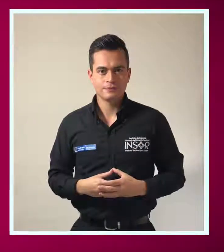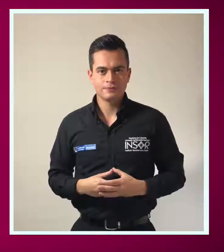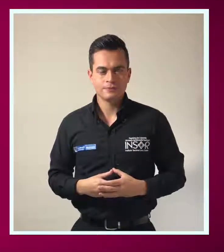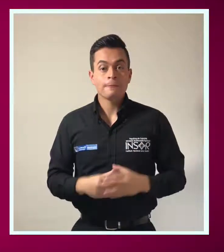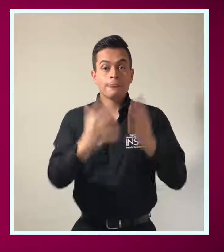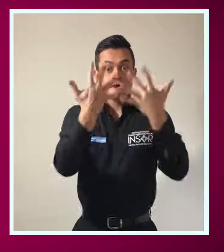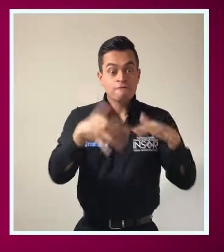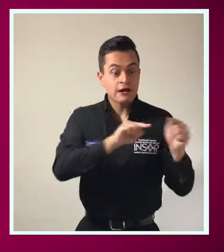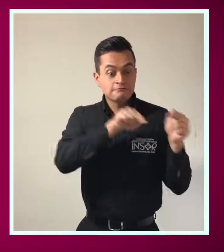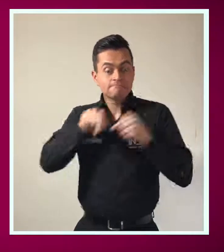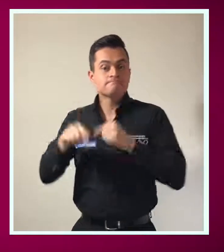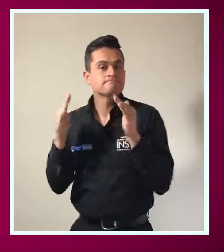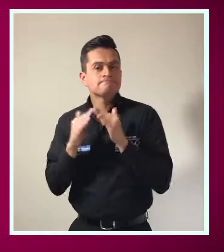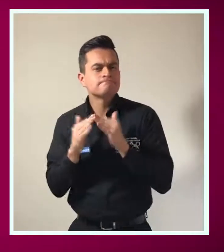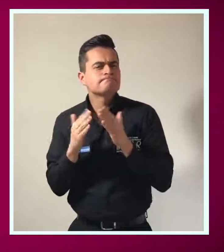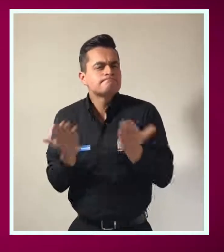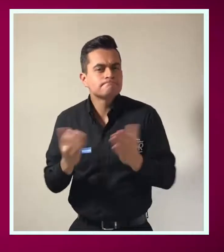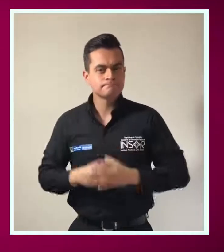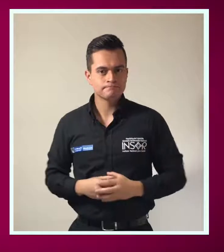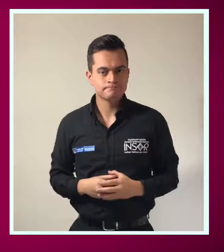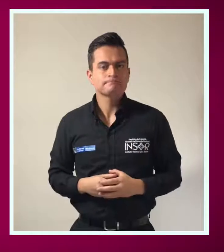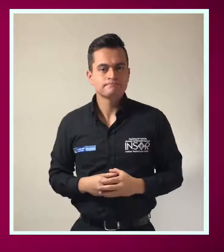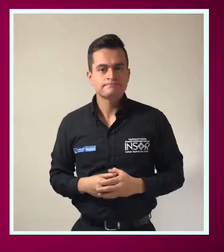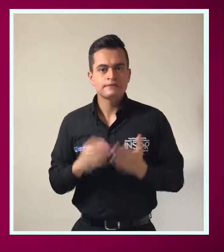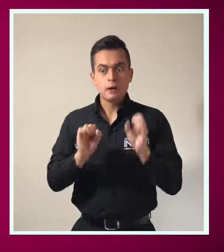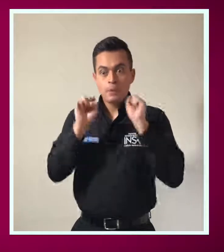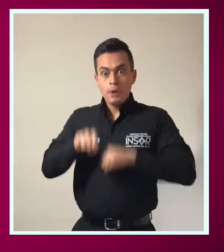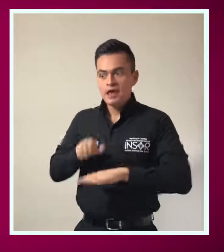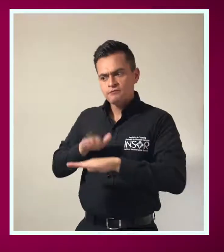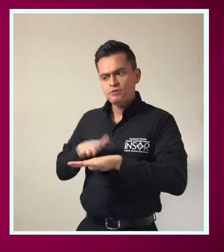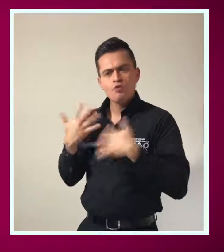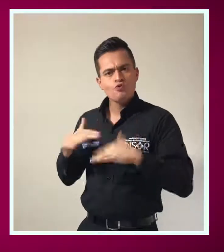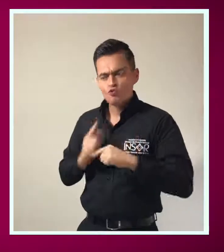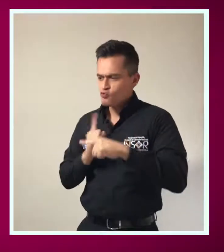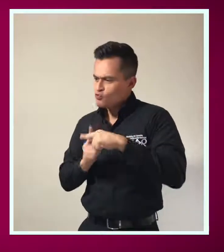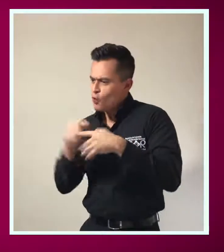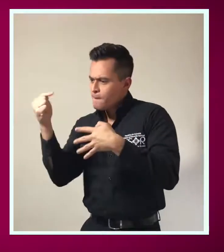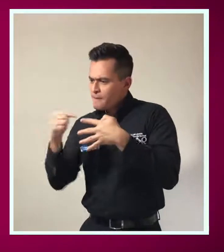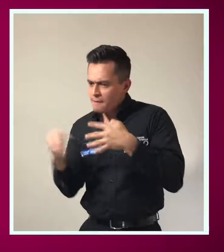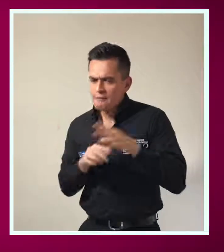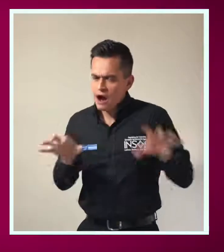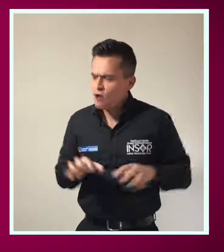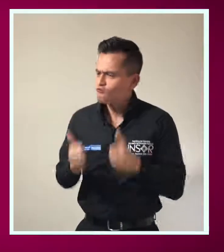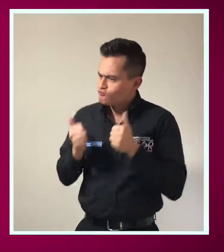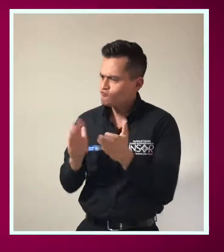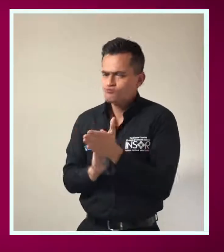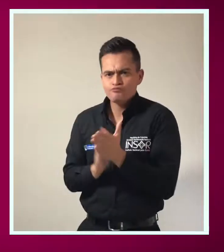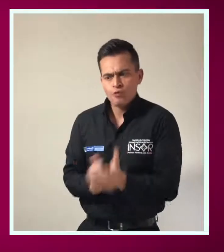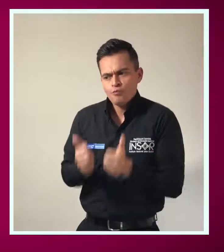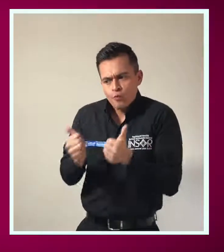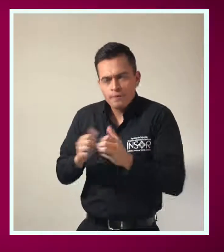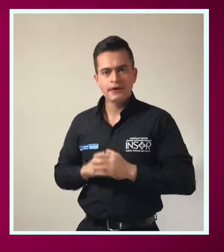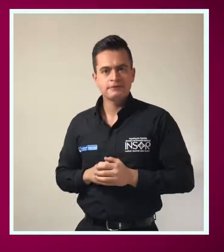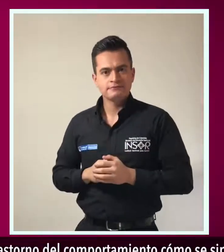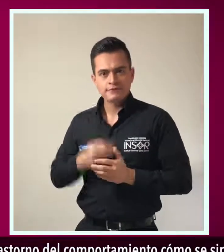Al regresar a casa, realice un refuerzo positivo resaltando las actividades propuestas.